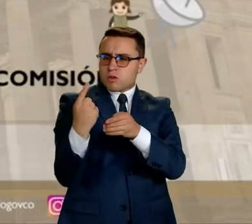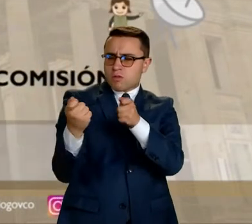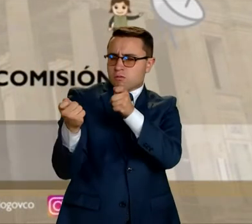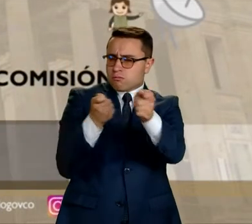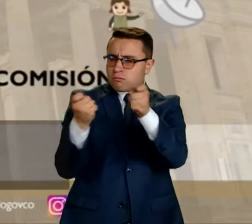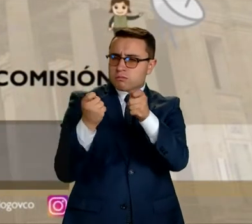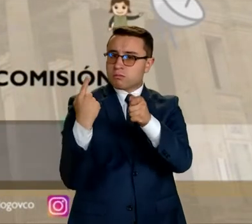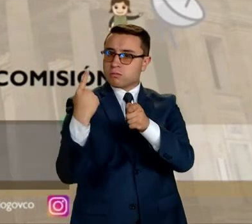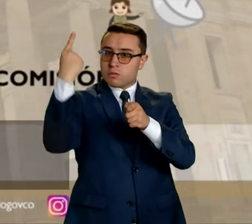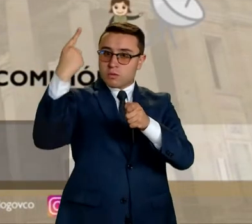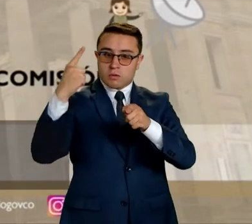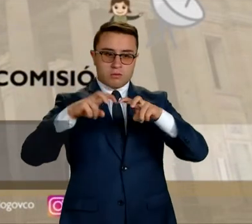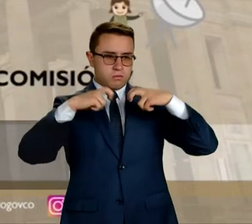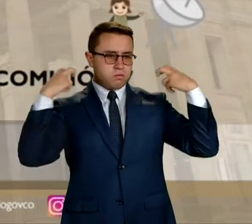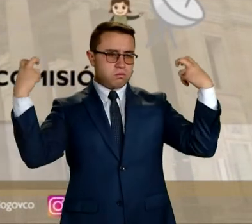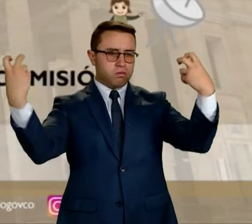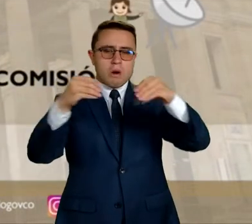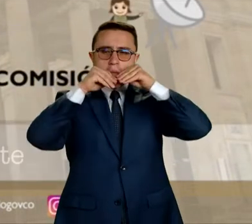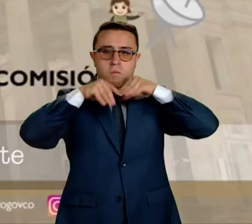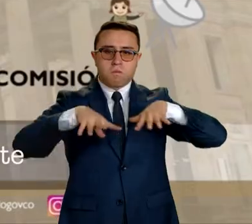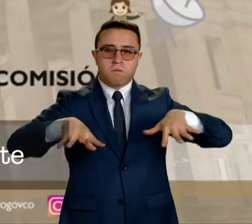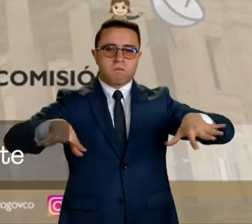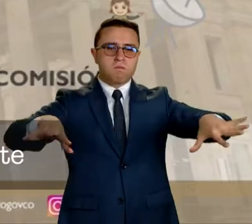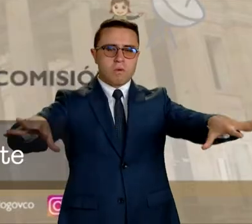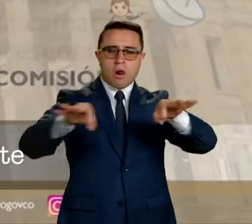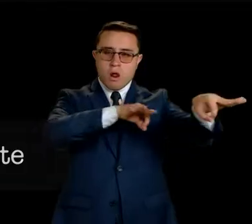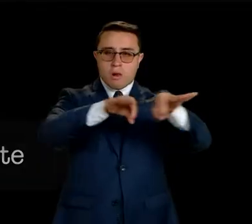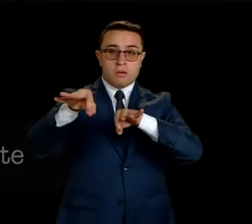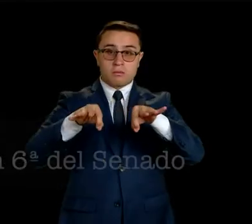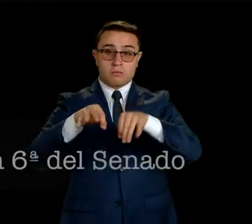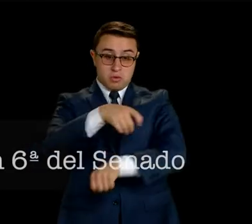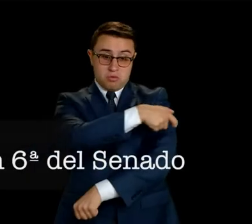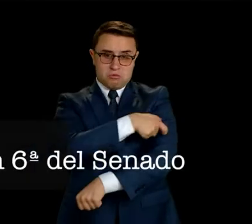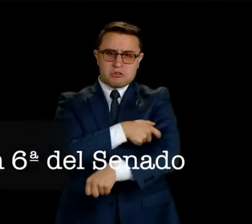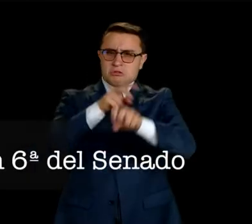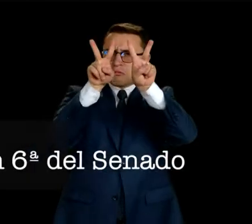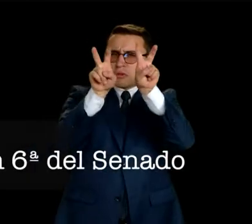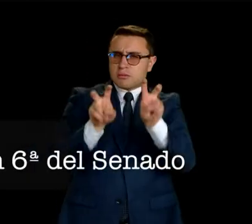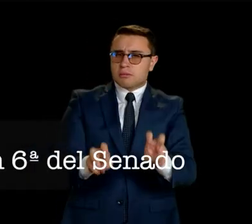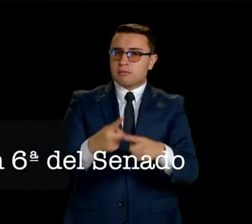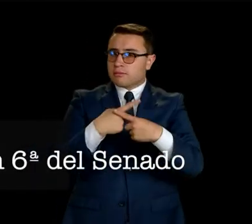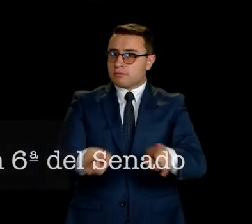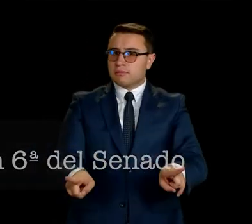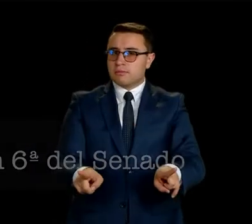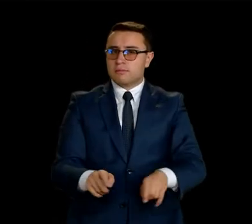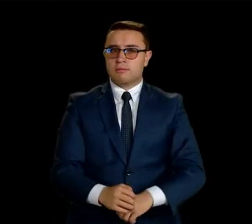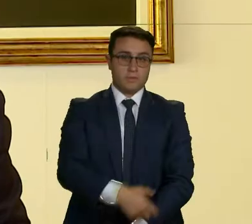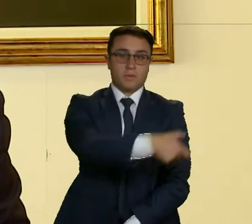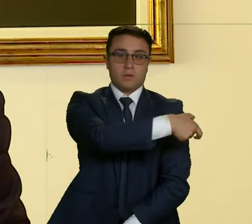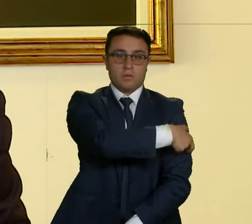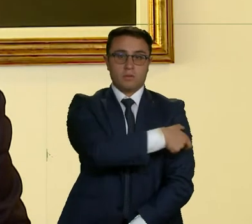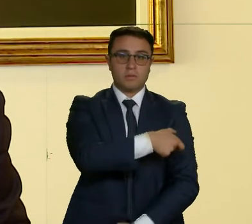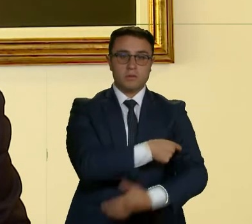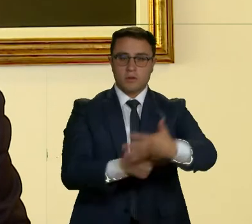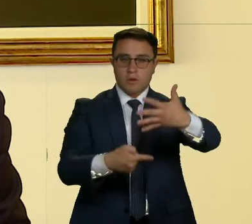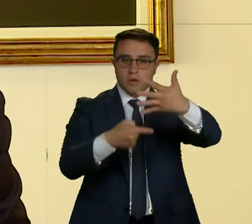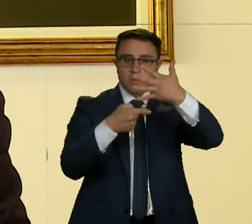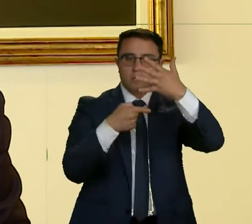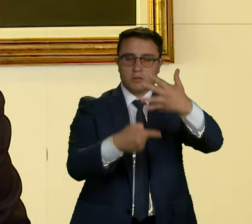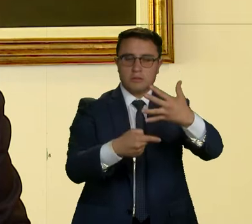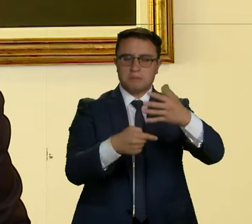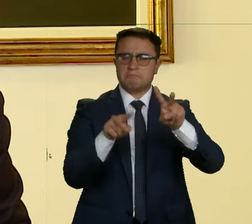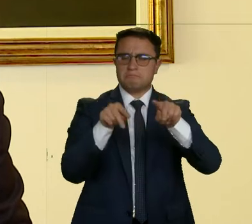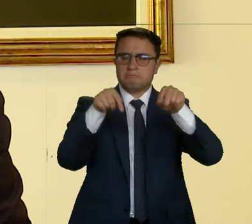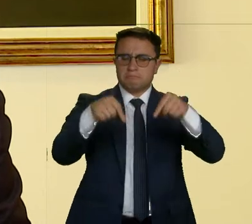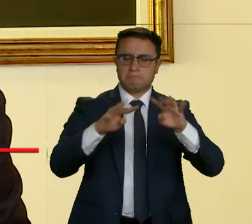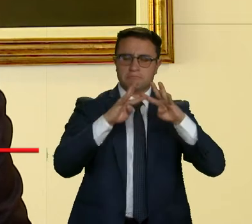y de realizar audiencias públicas? Cada comisión trata un tema diferente. ¿Qué otras funciones cumple la Comisión Sexta del Senado? Nuestra Comisión Sexta